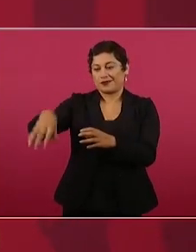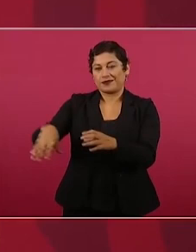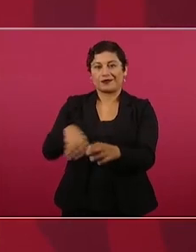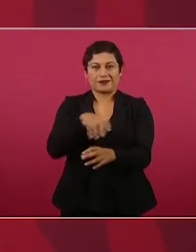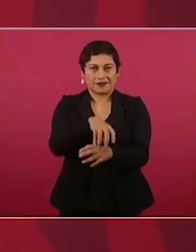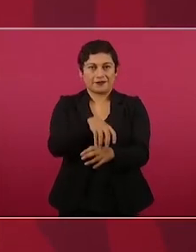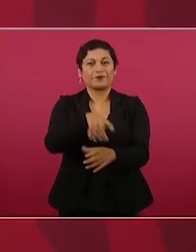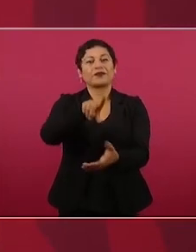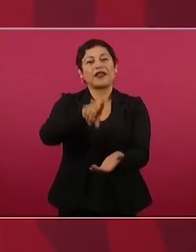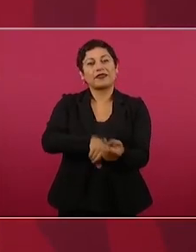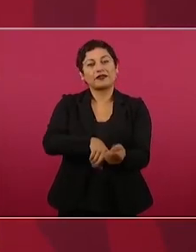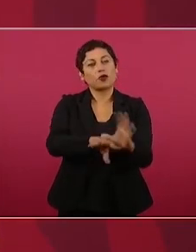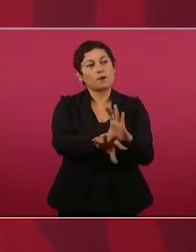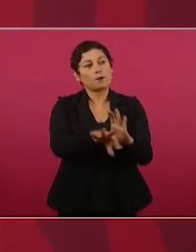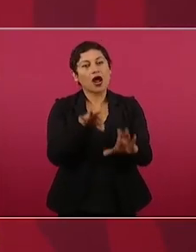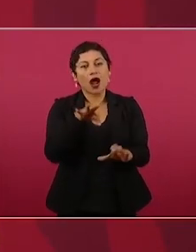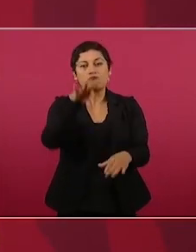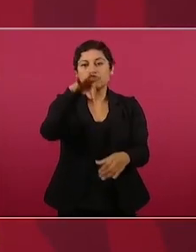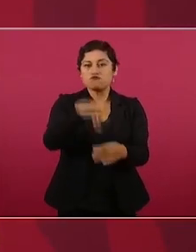distritales